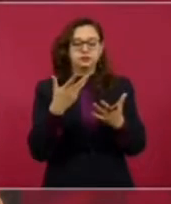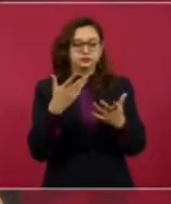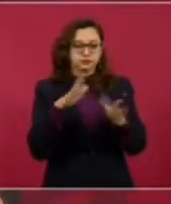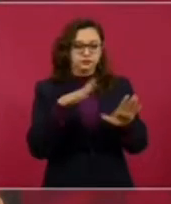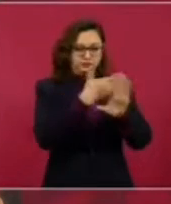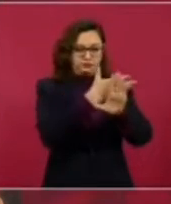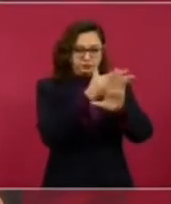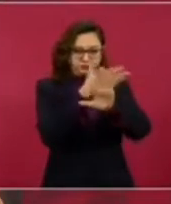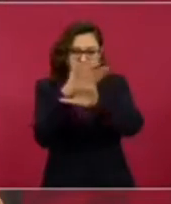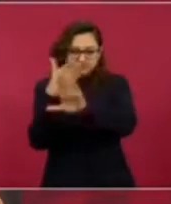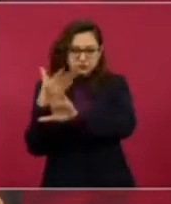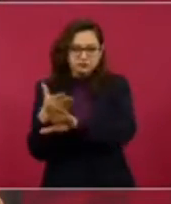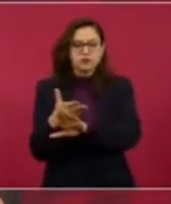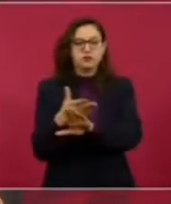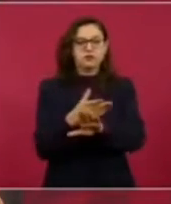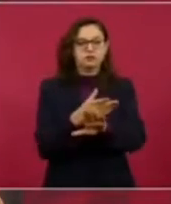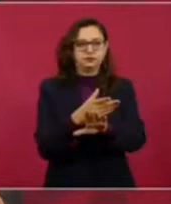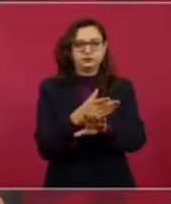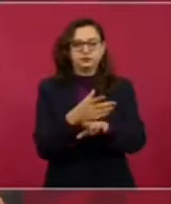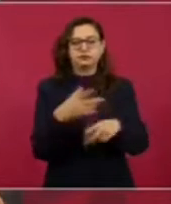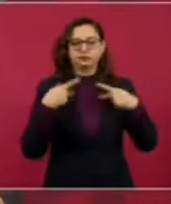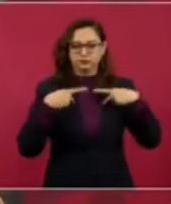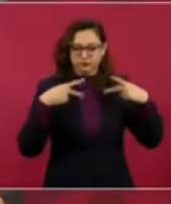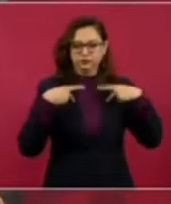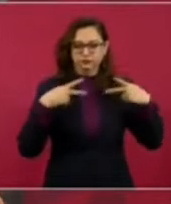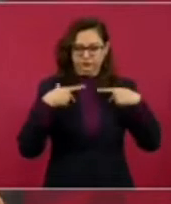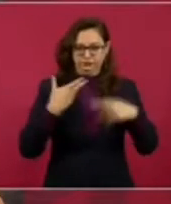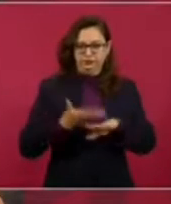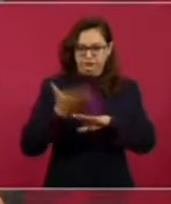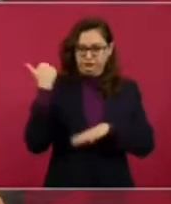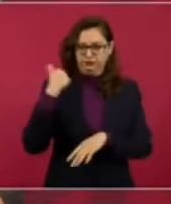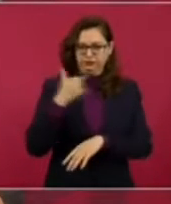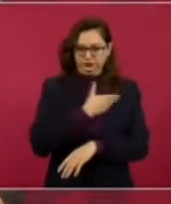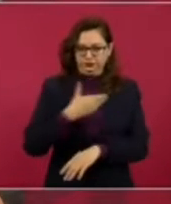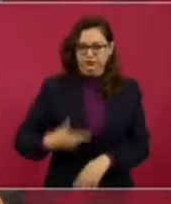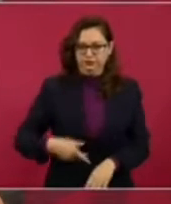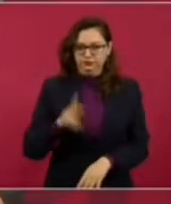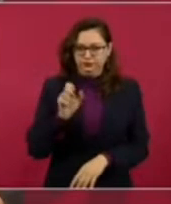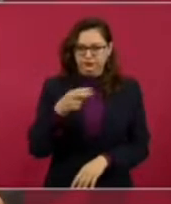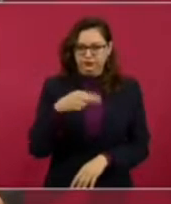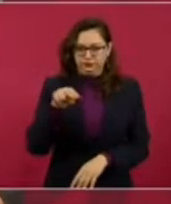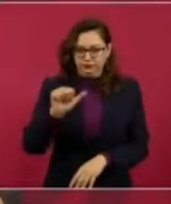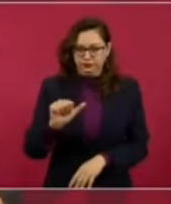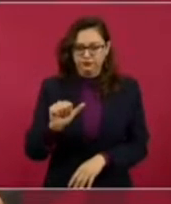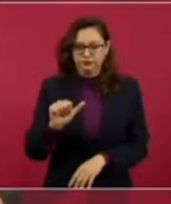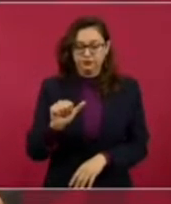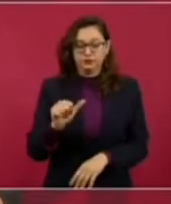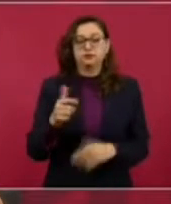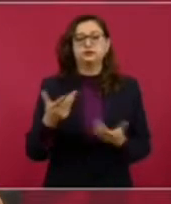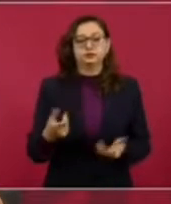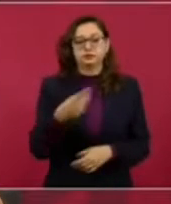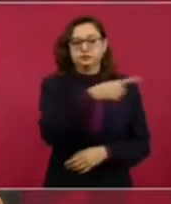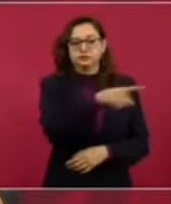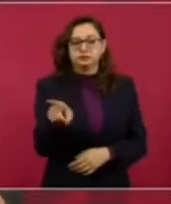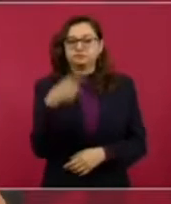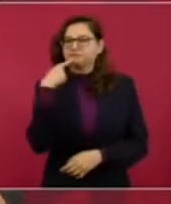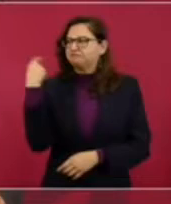ahora los mismos que se quejaban